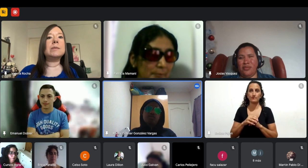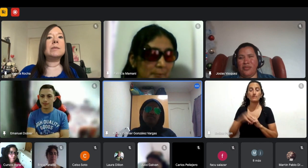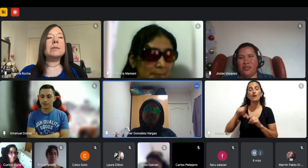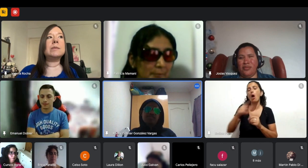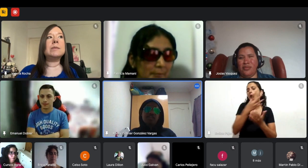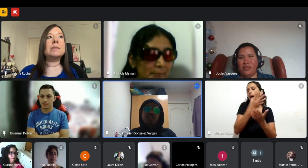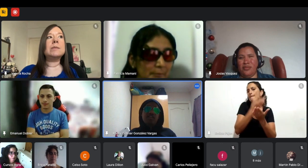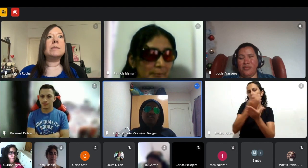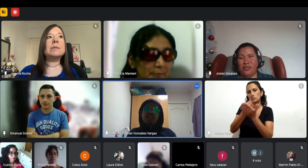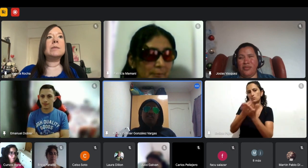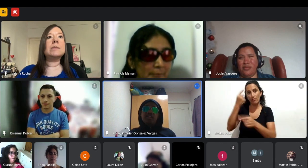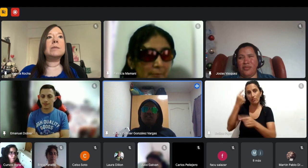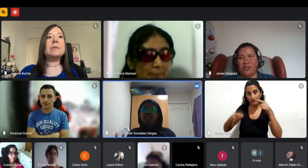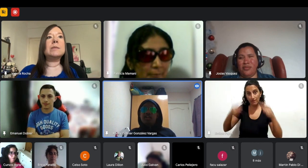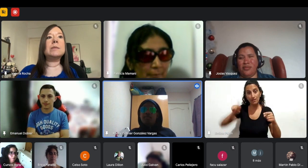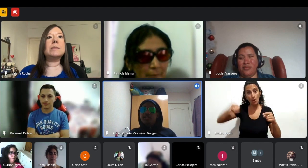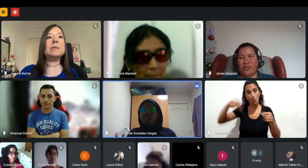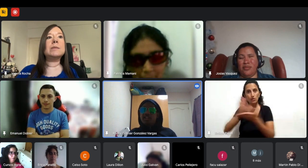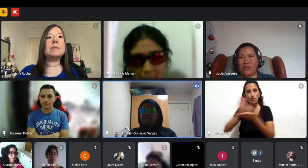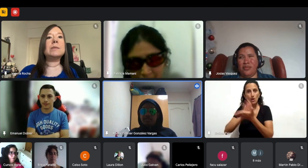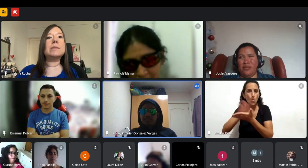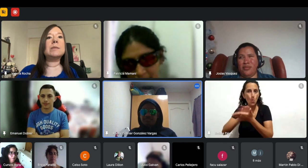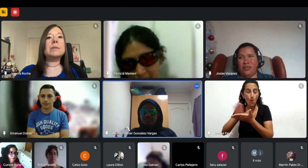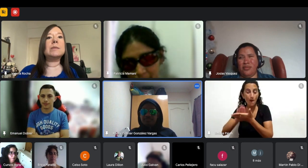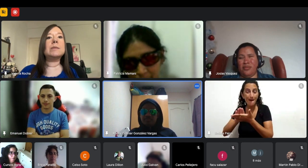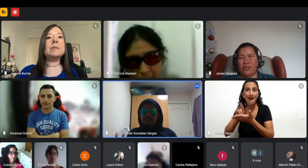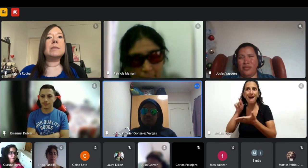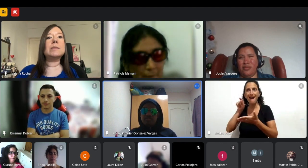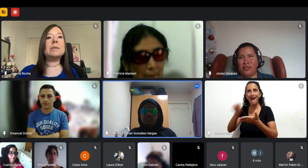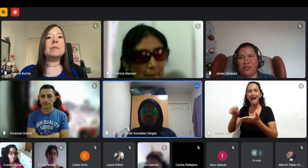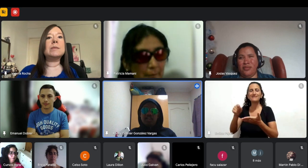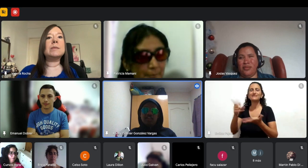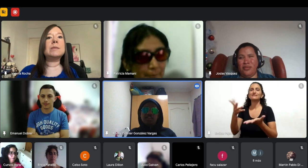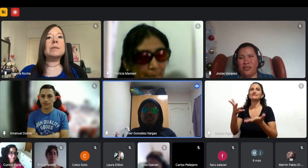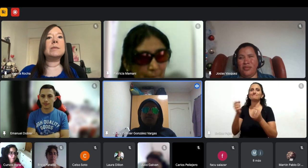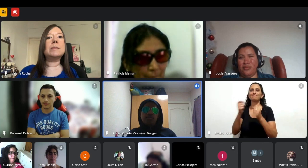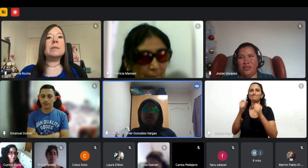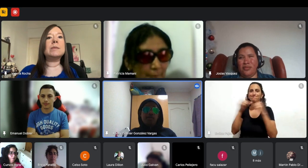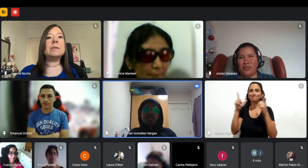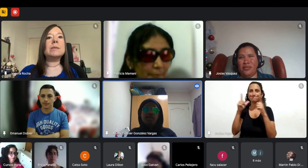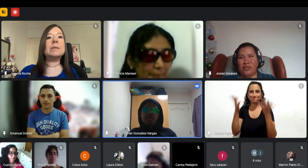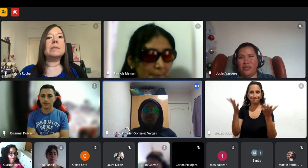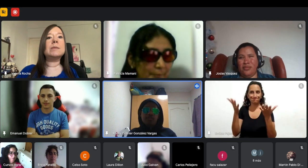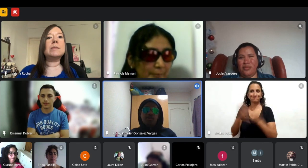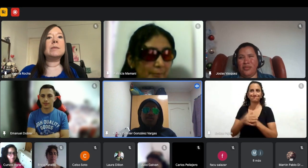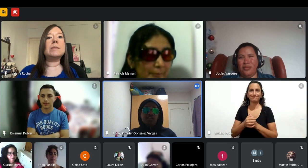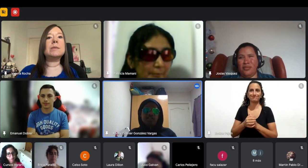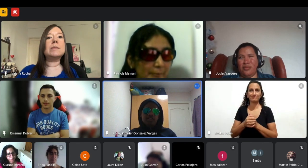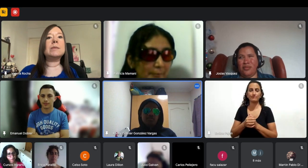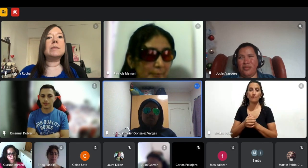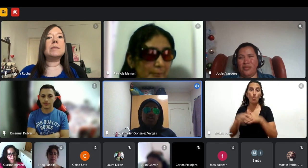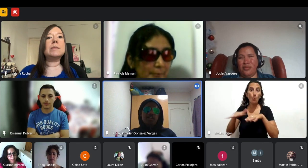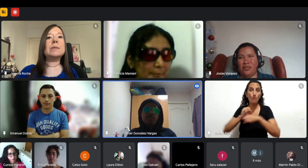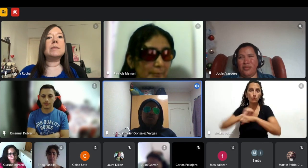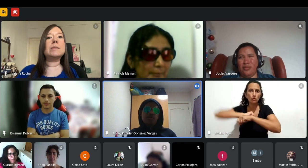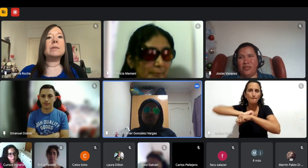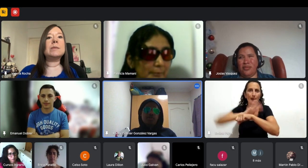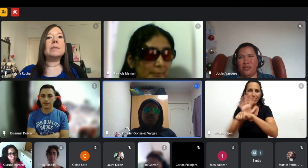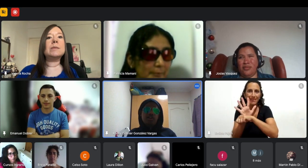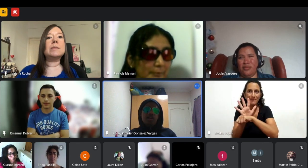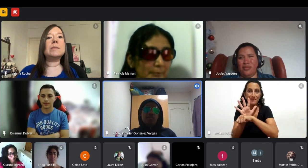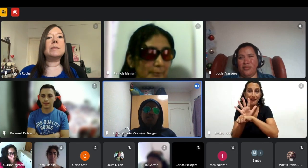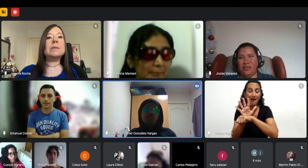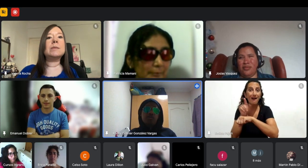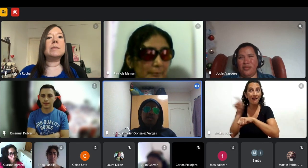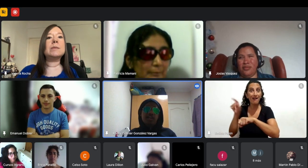su momento y realmente en ese tiempo de en pandemia en 2020 fue que yo